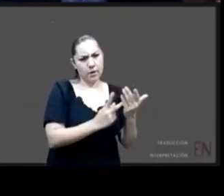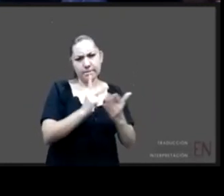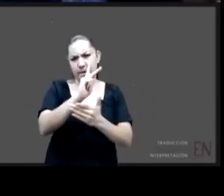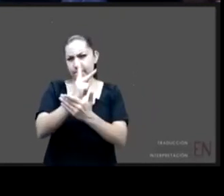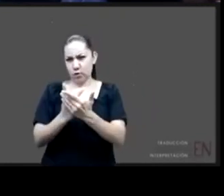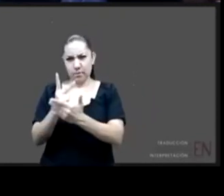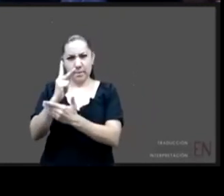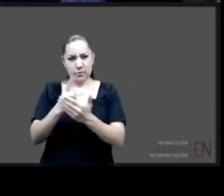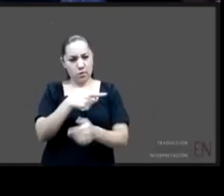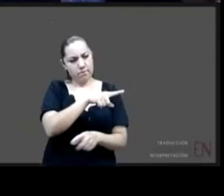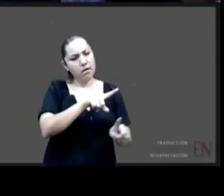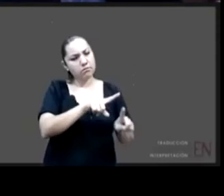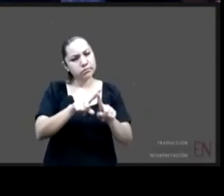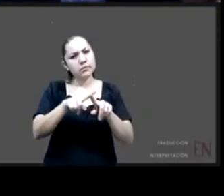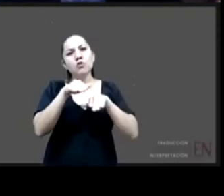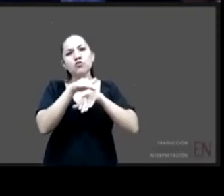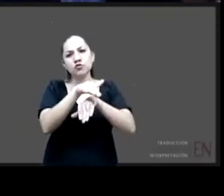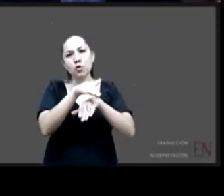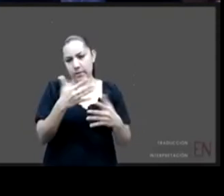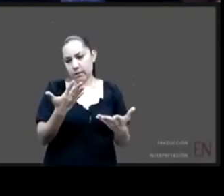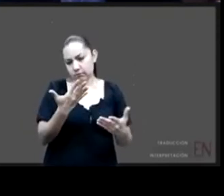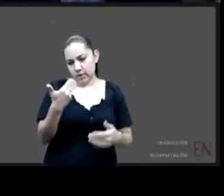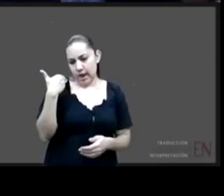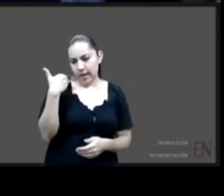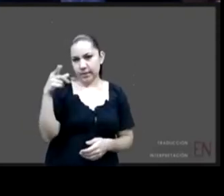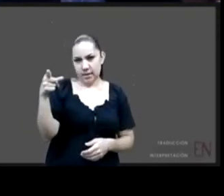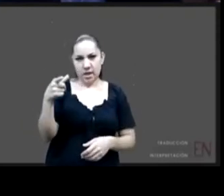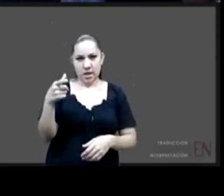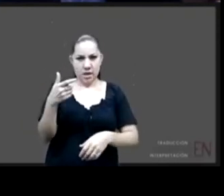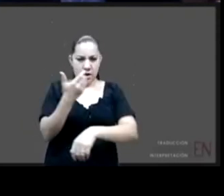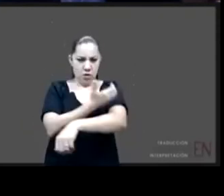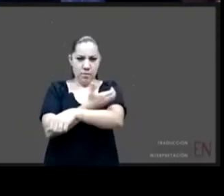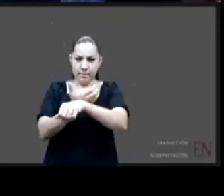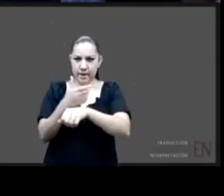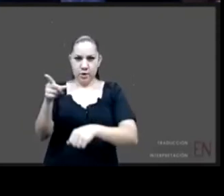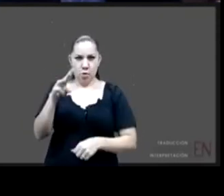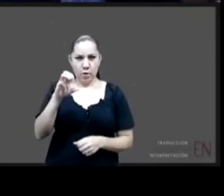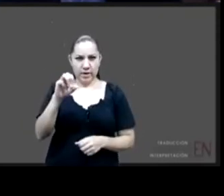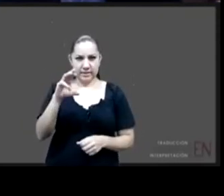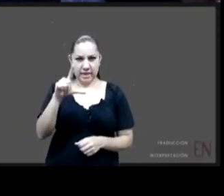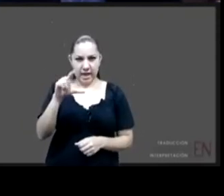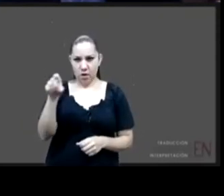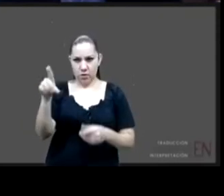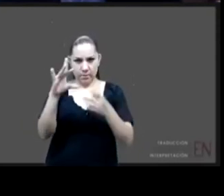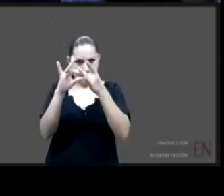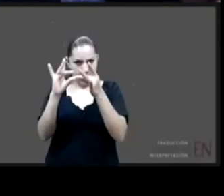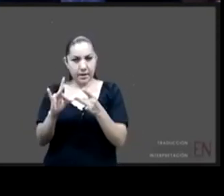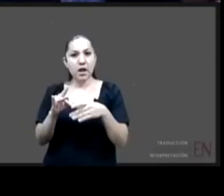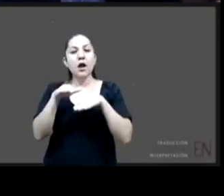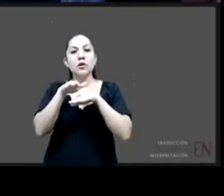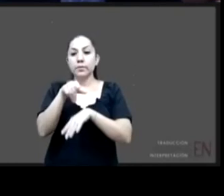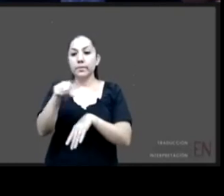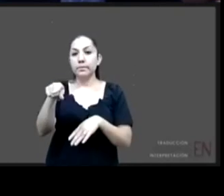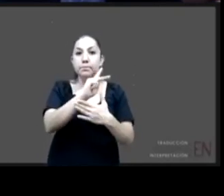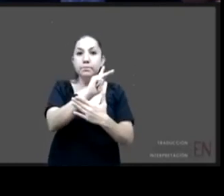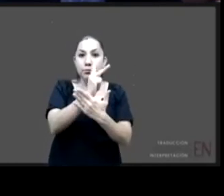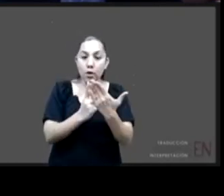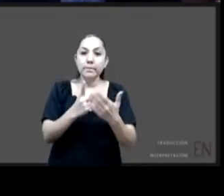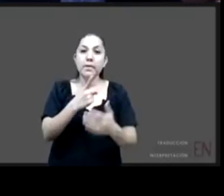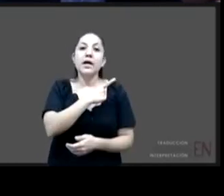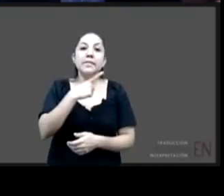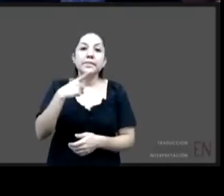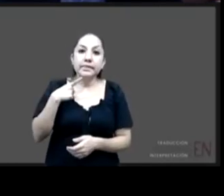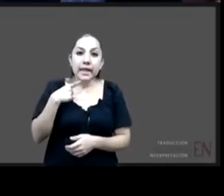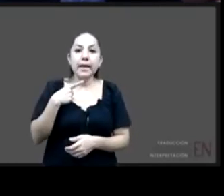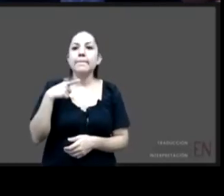públicas como bien ha mencionado de manera práctica o en este lado son programas que tienen que tener recursos de apoyo